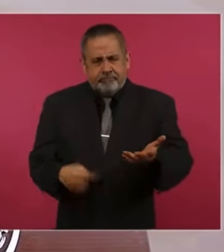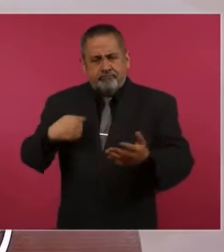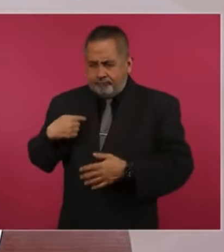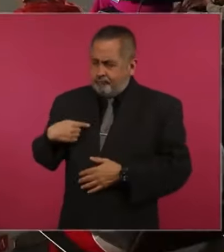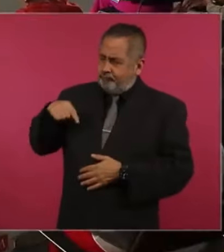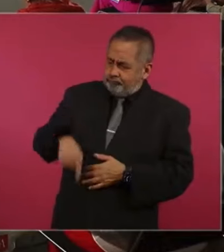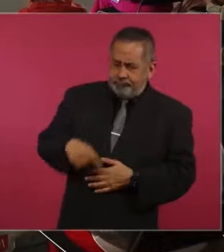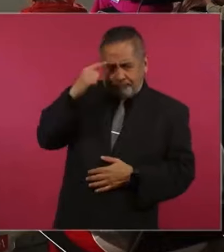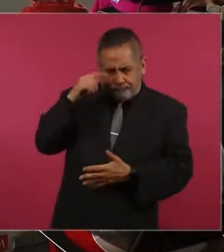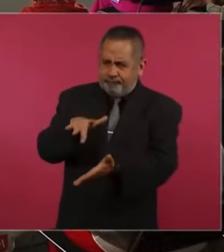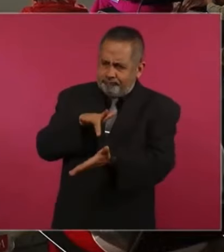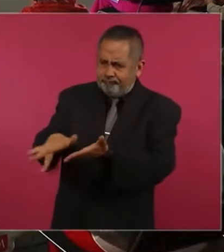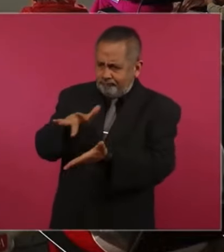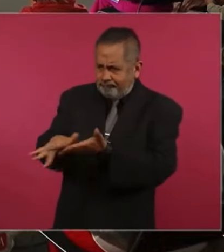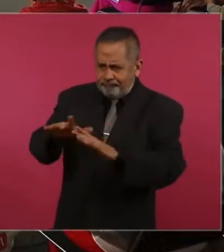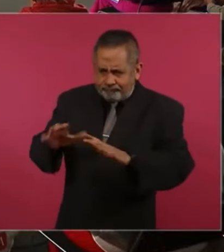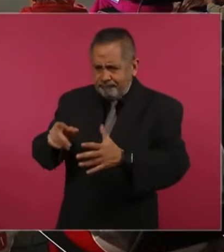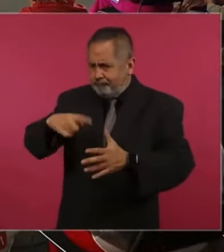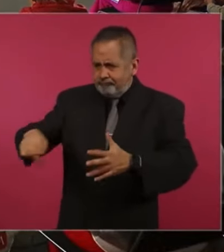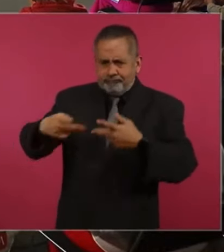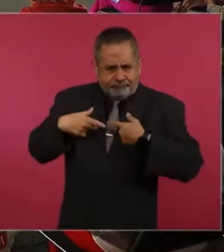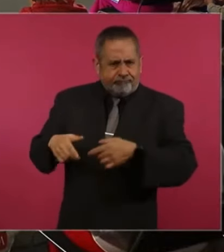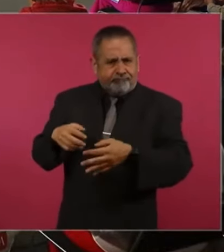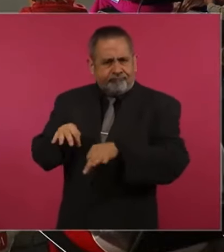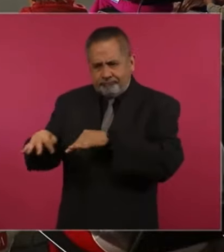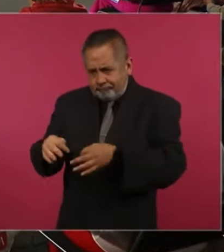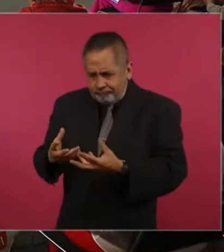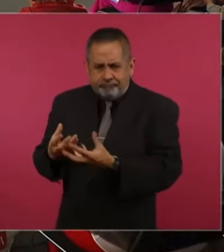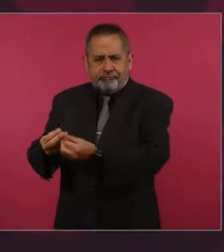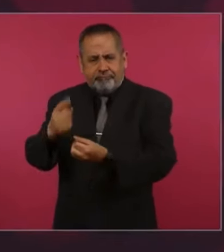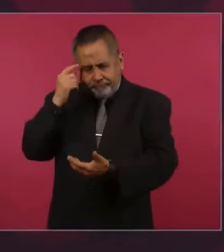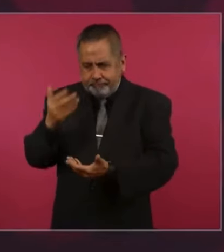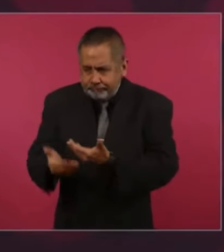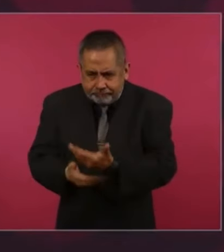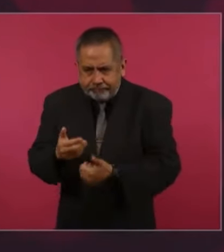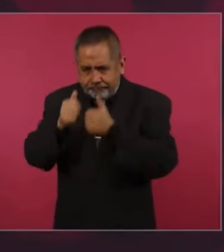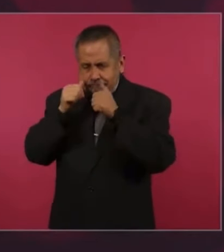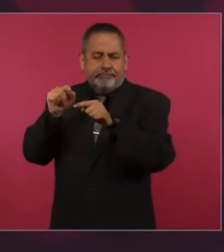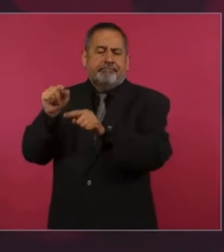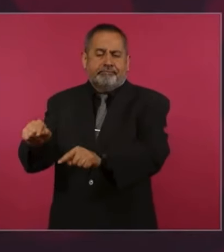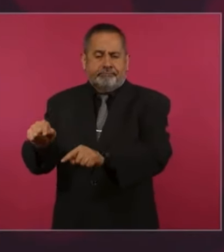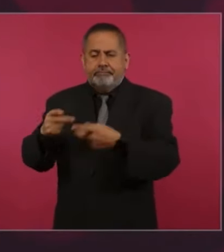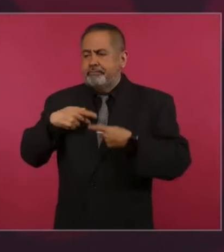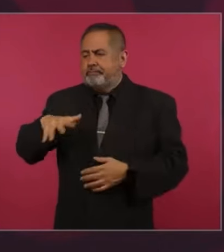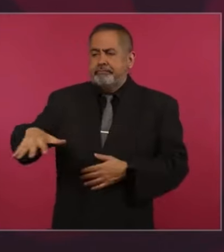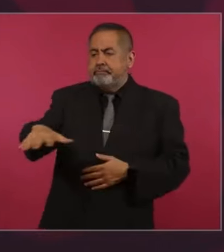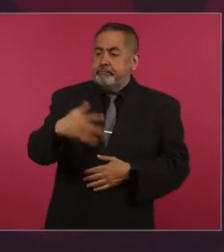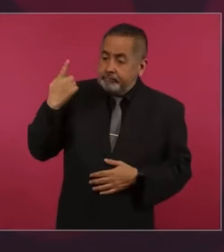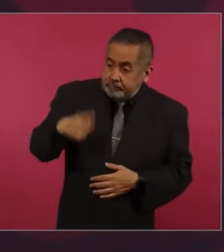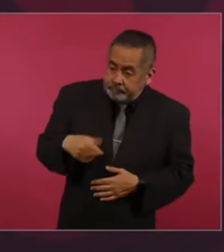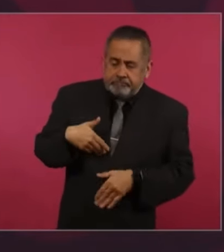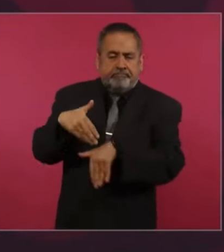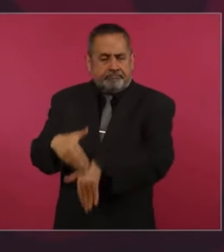apoyo de los trabajadores, si estamos aquí para servir al pueblo y